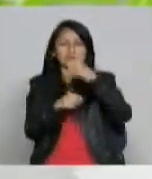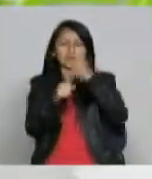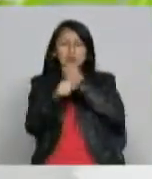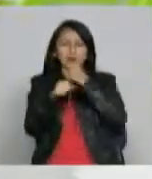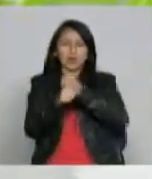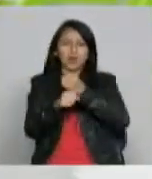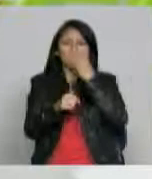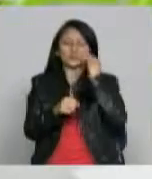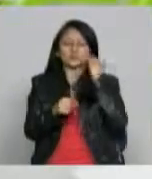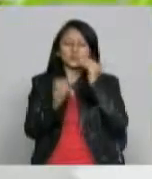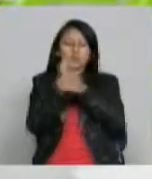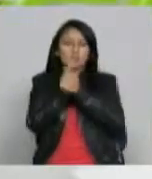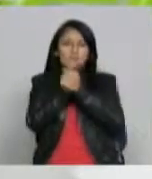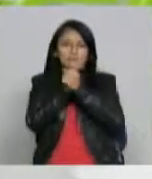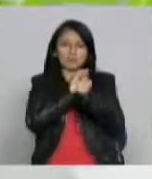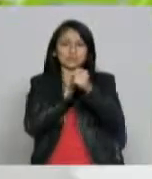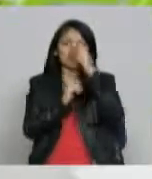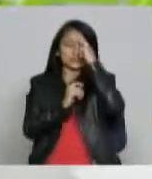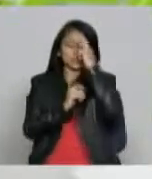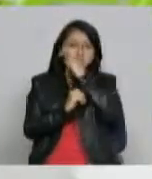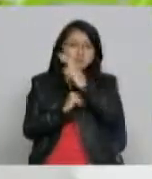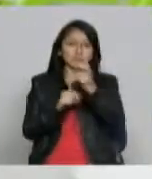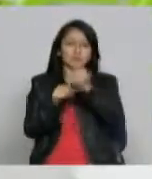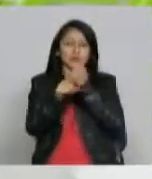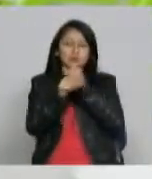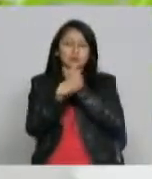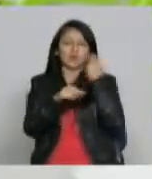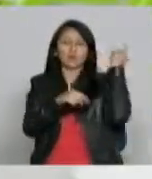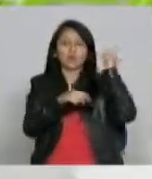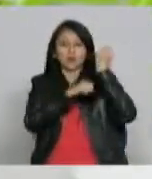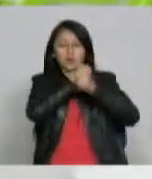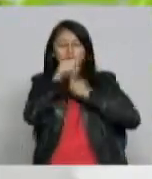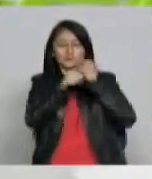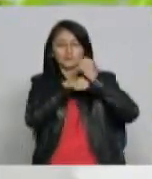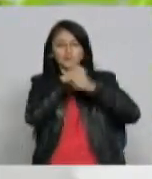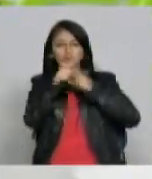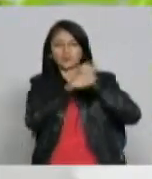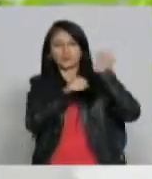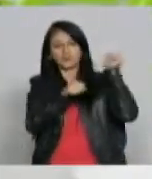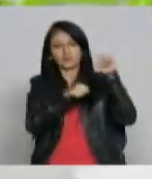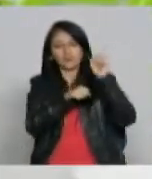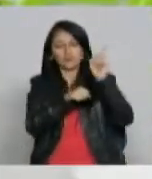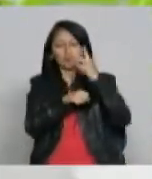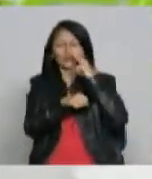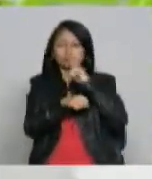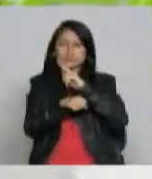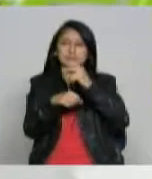trabajo de su labor de su respeto de una trayectoria que no hay que